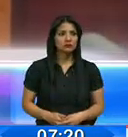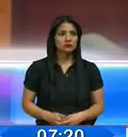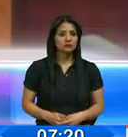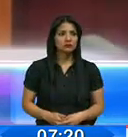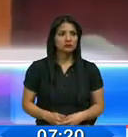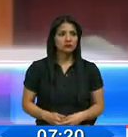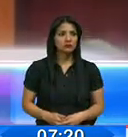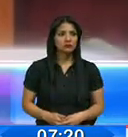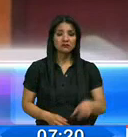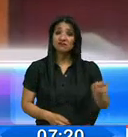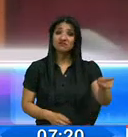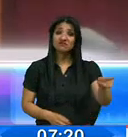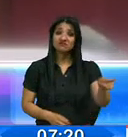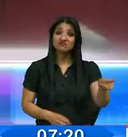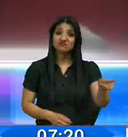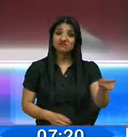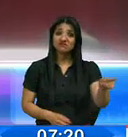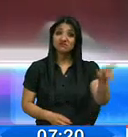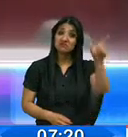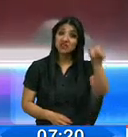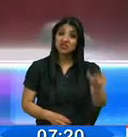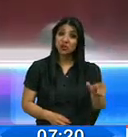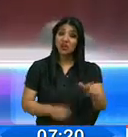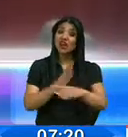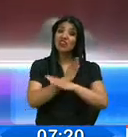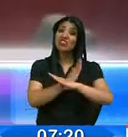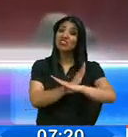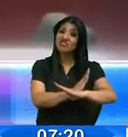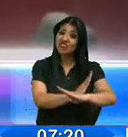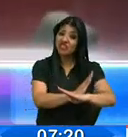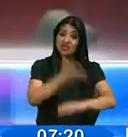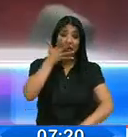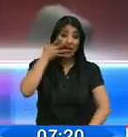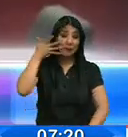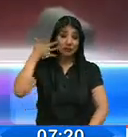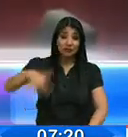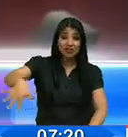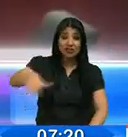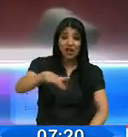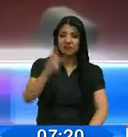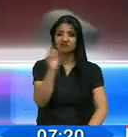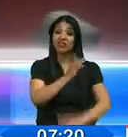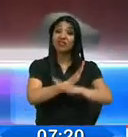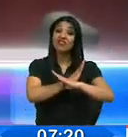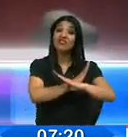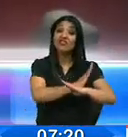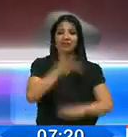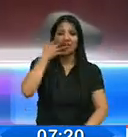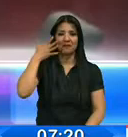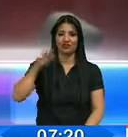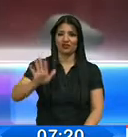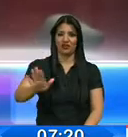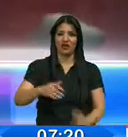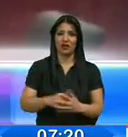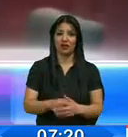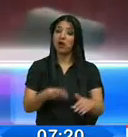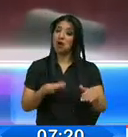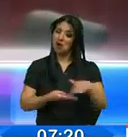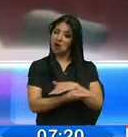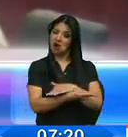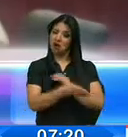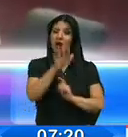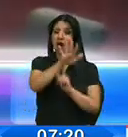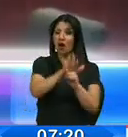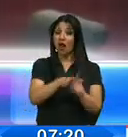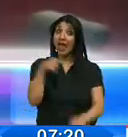entre comillas amazónico, amazónico es aquel que defiende a la Amazonía, no el que se vende, ese